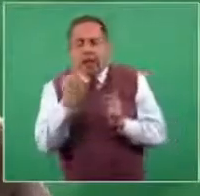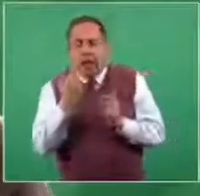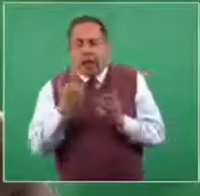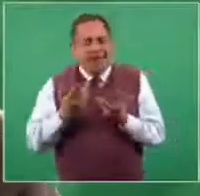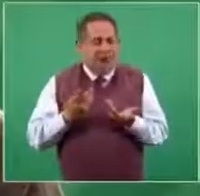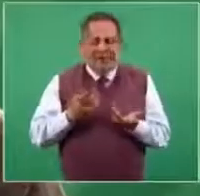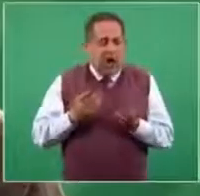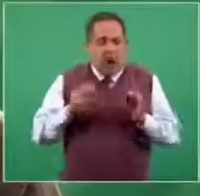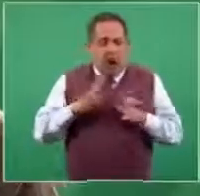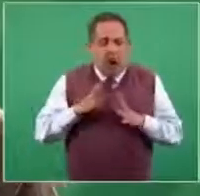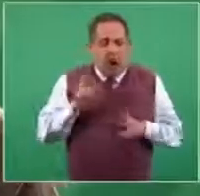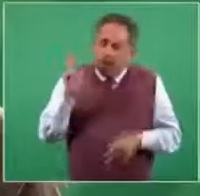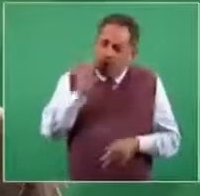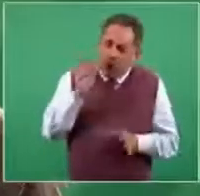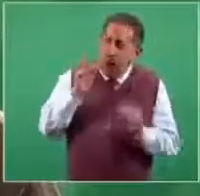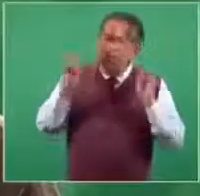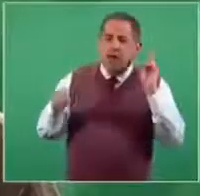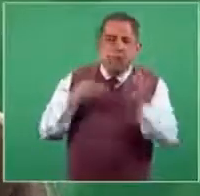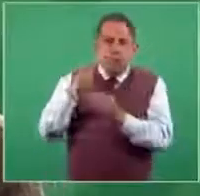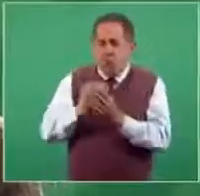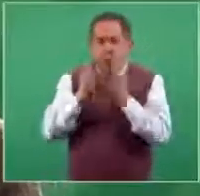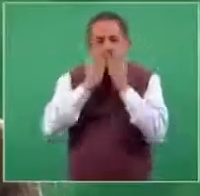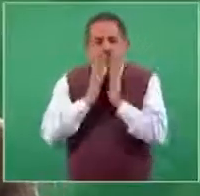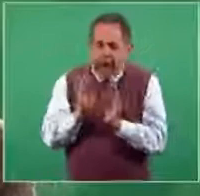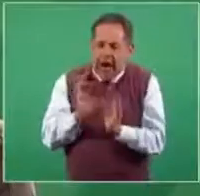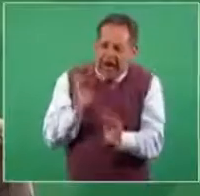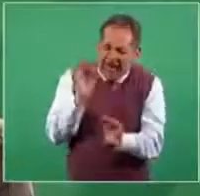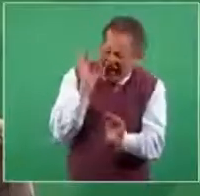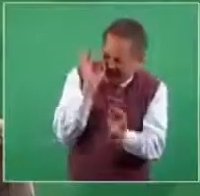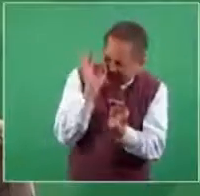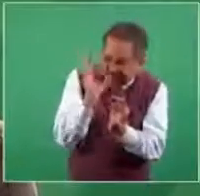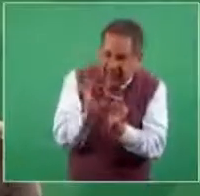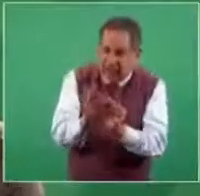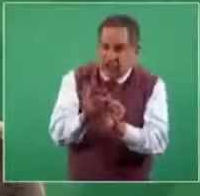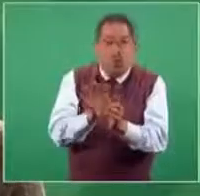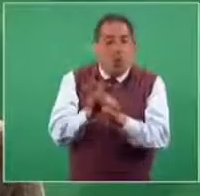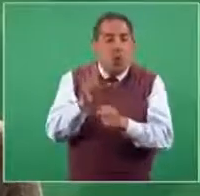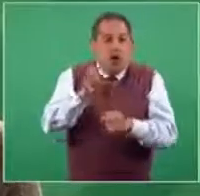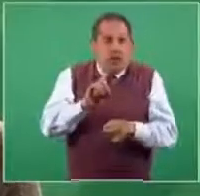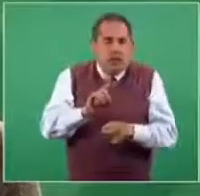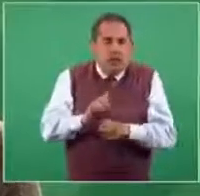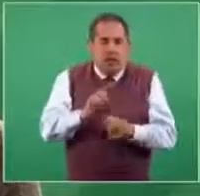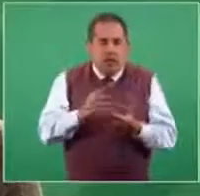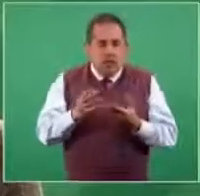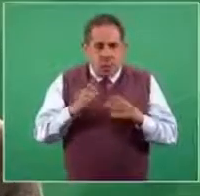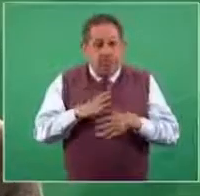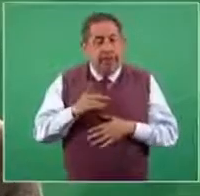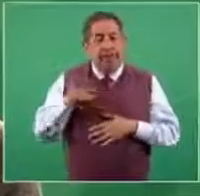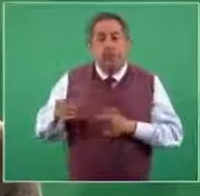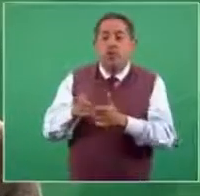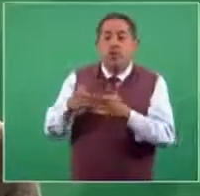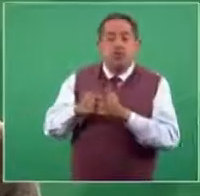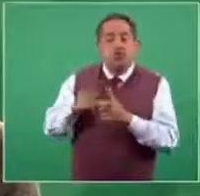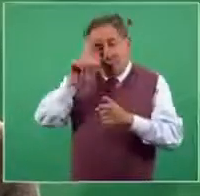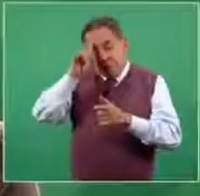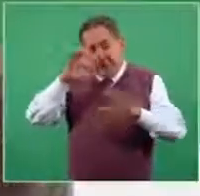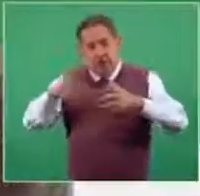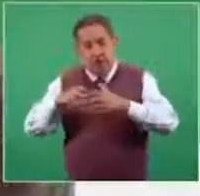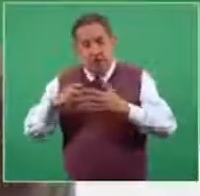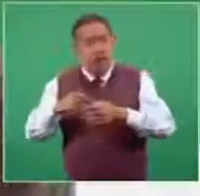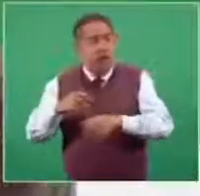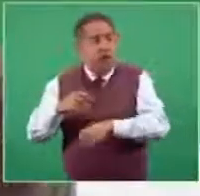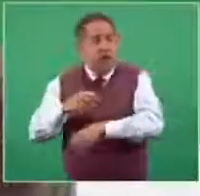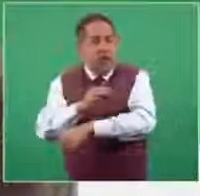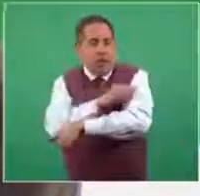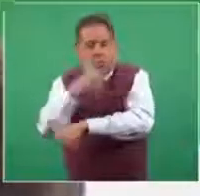No existe evidencia en el mundo entero como para ese nivel de precisión. Y en general lo que consideró el Grupo Técnico Asesor de Vacunación de